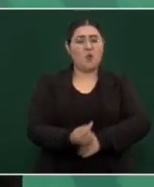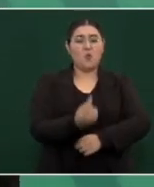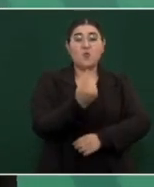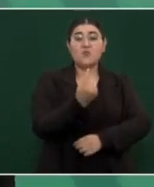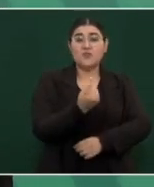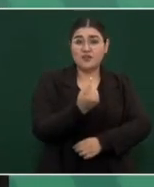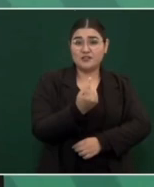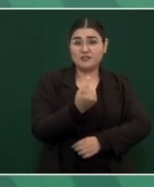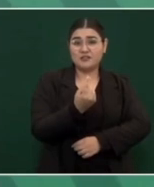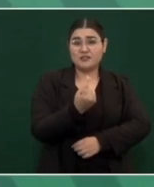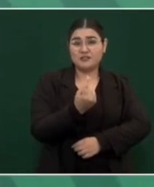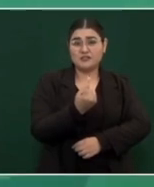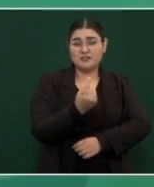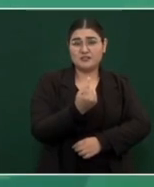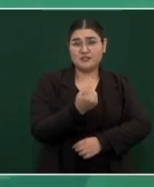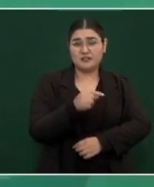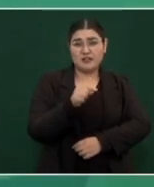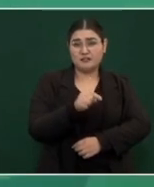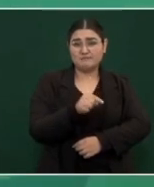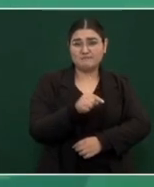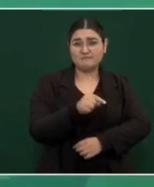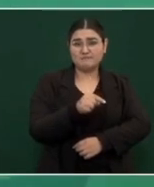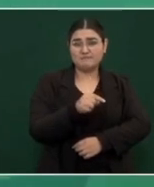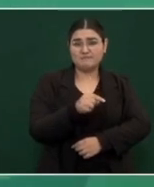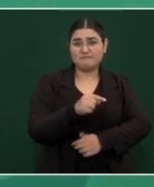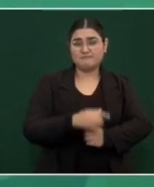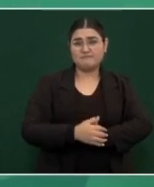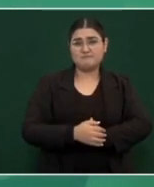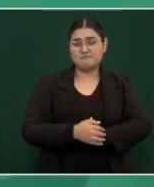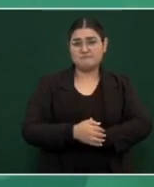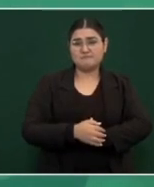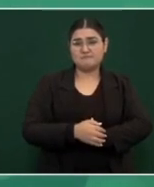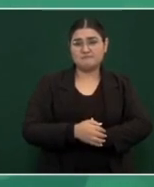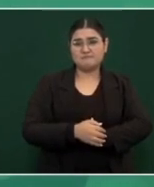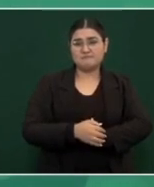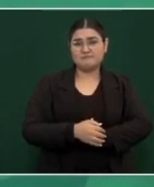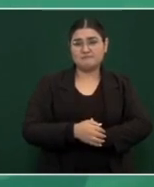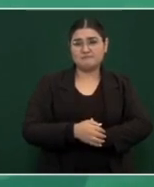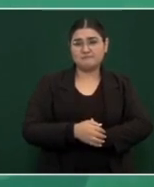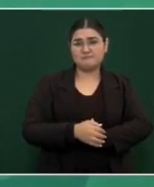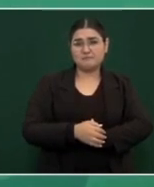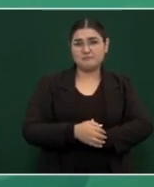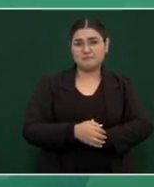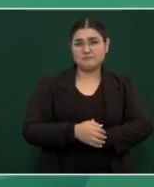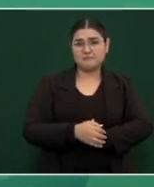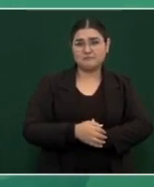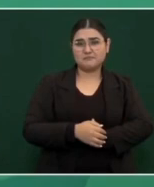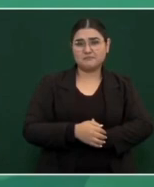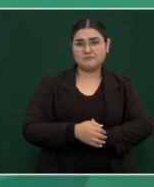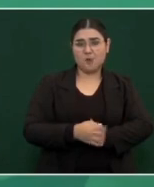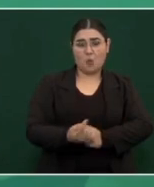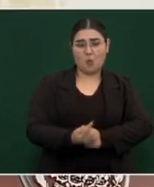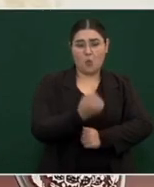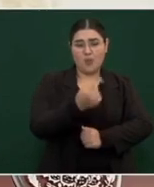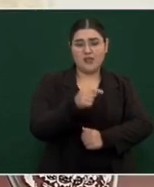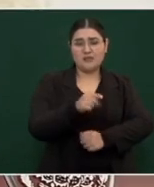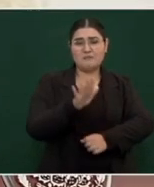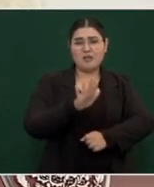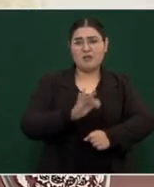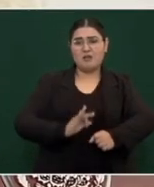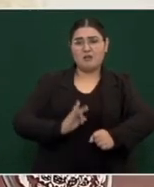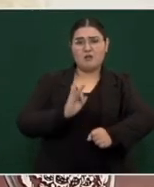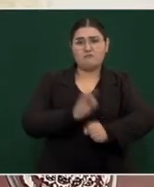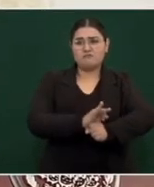como la guardaespalda,